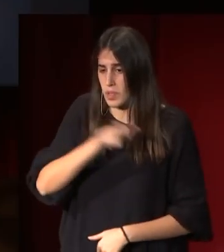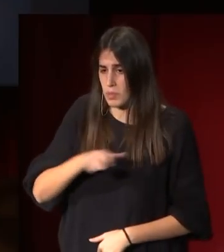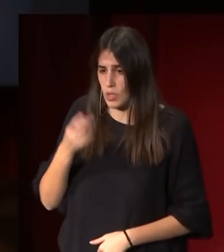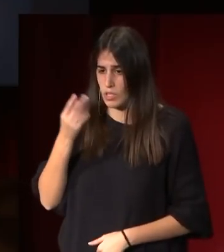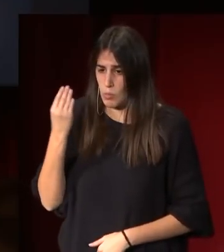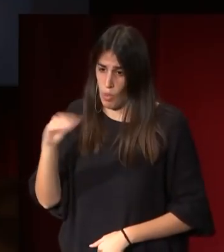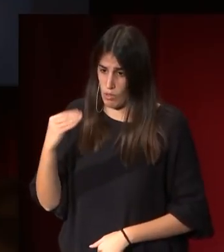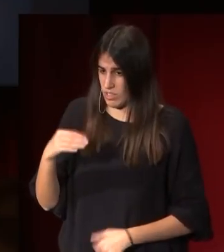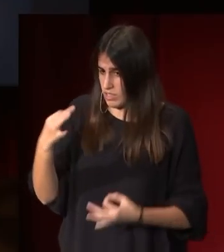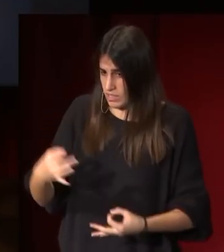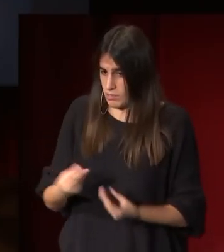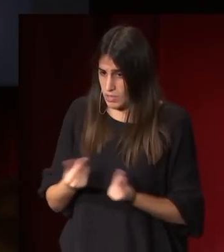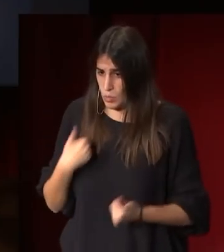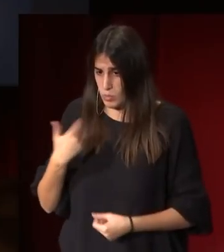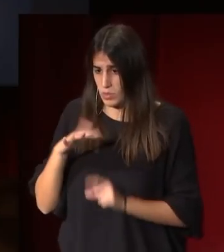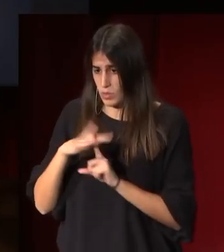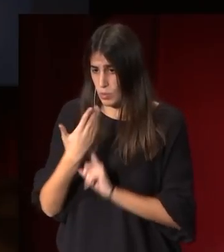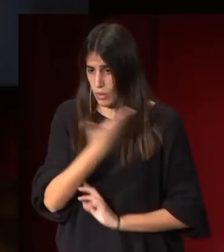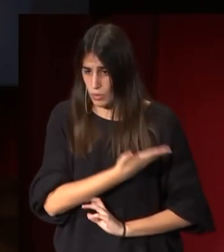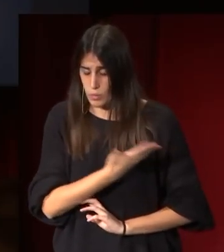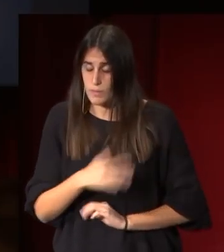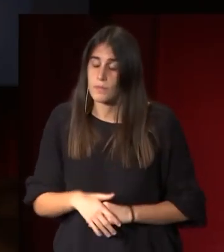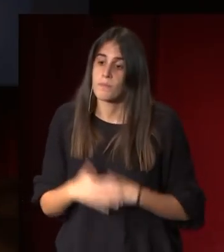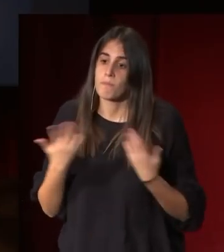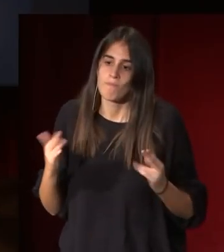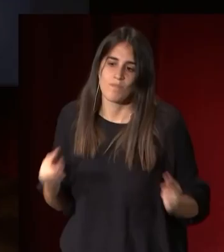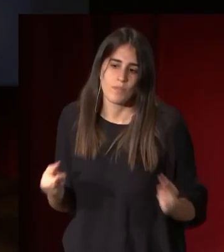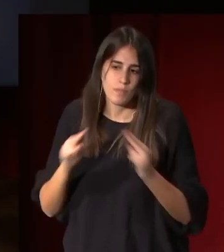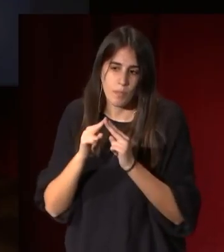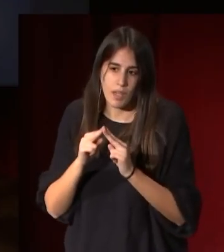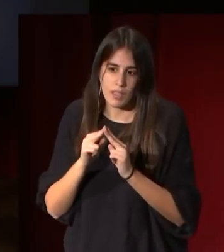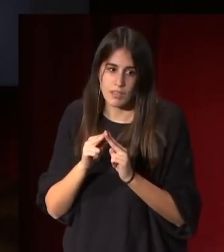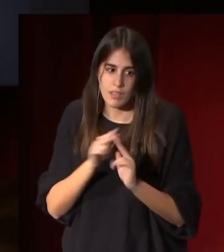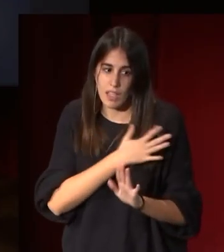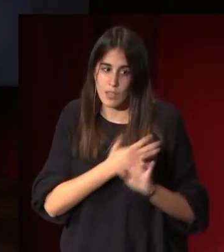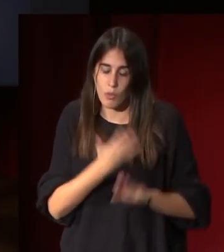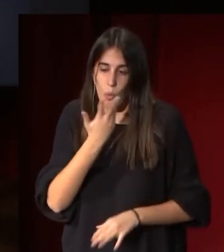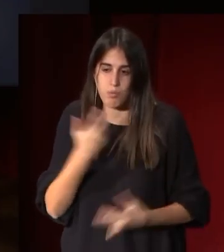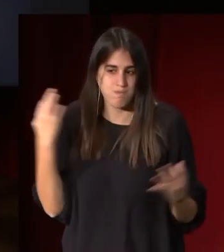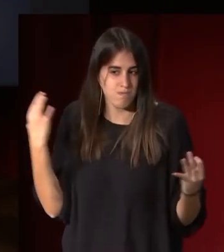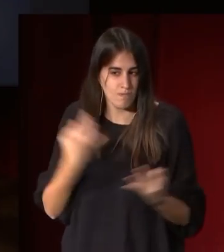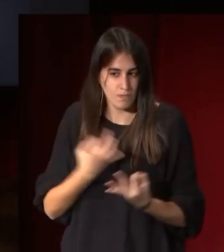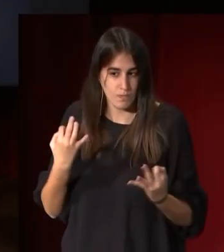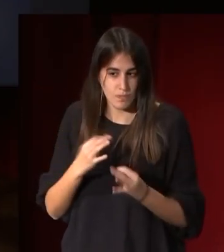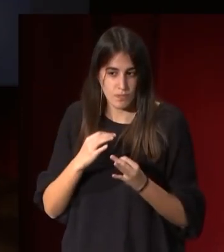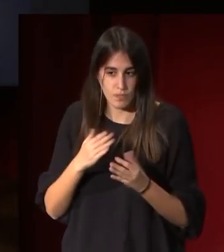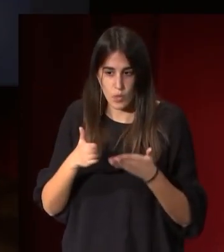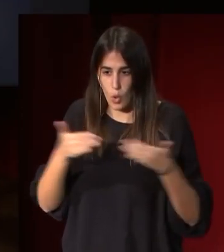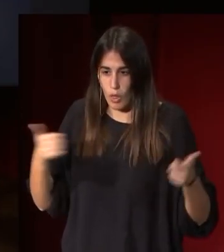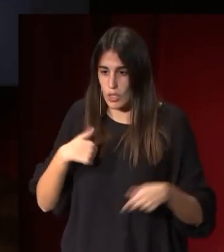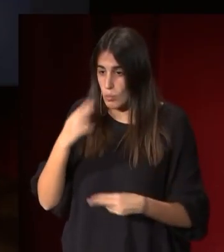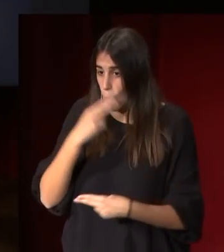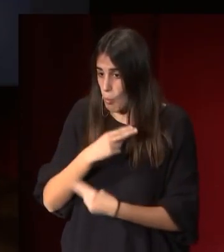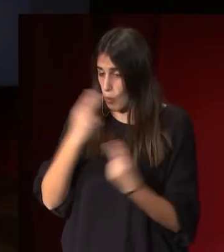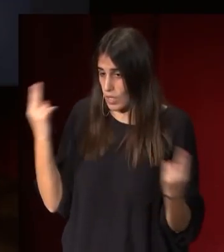como en este caso. Claro, en París lo que él había podido conocer era fundamentalmente las colecciones ya públicas